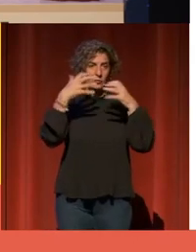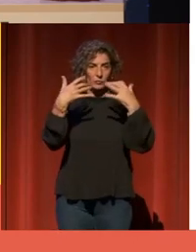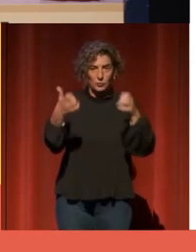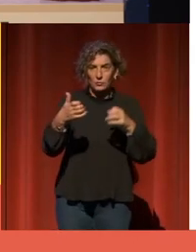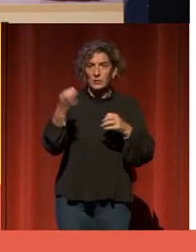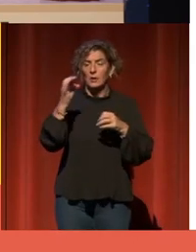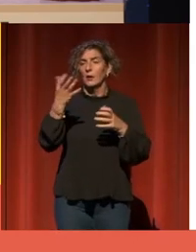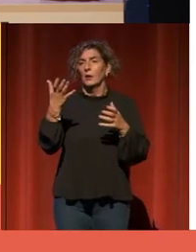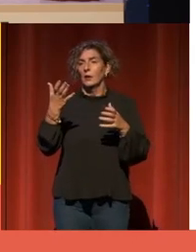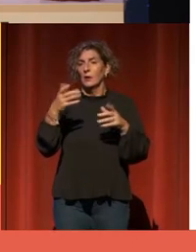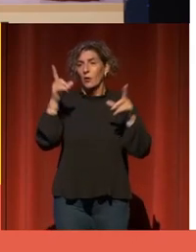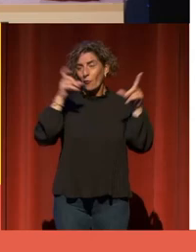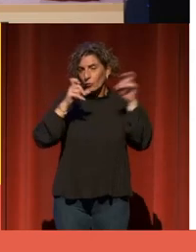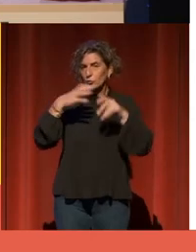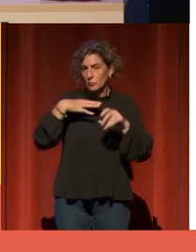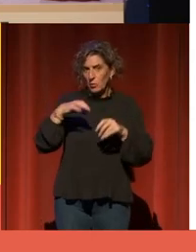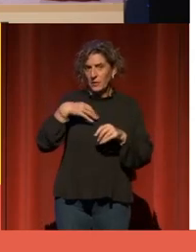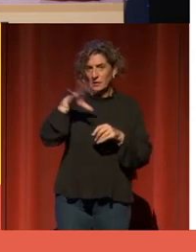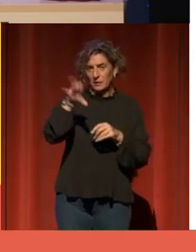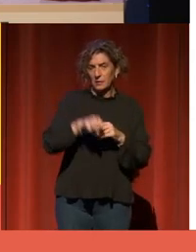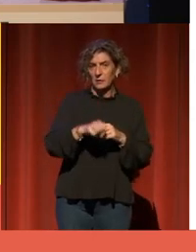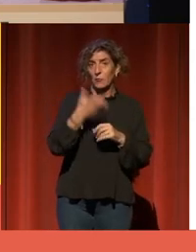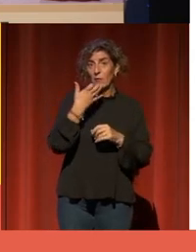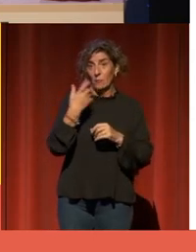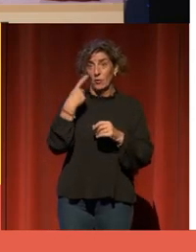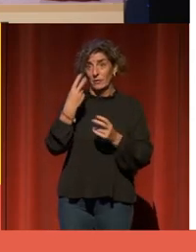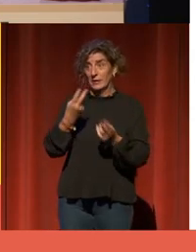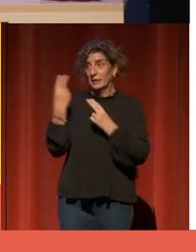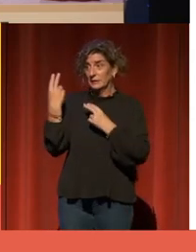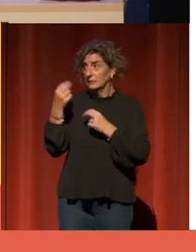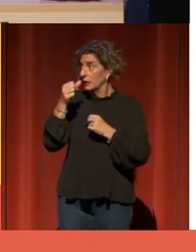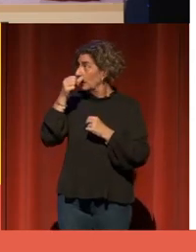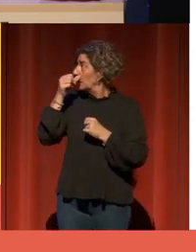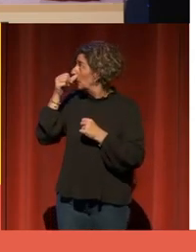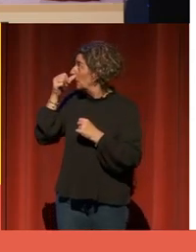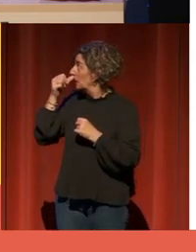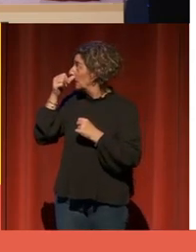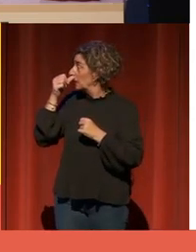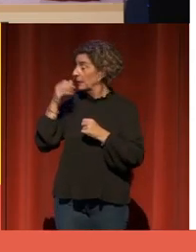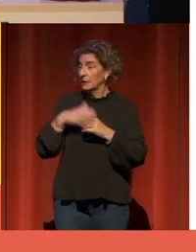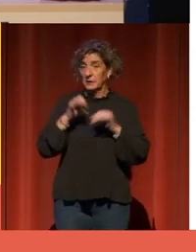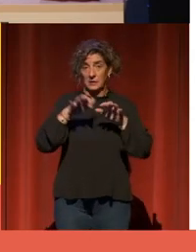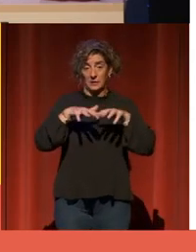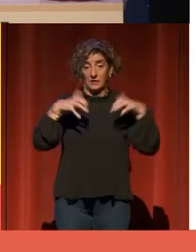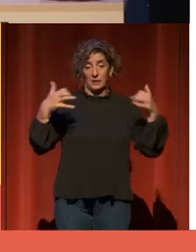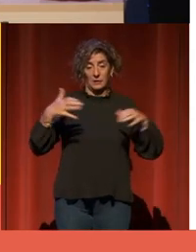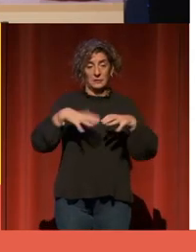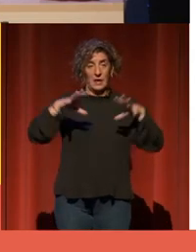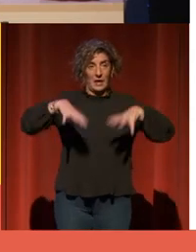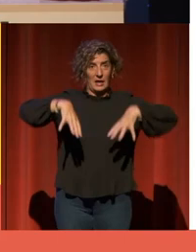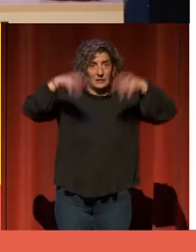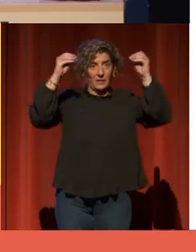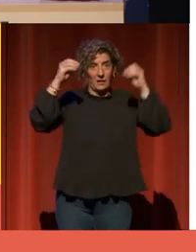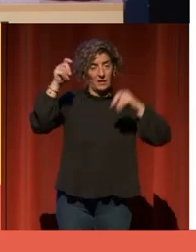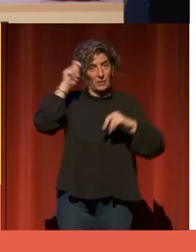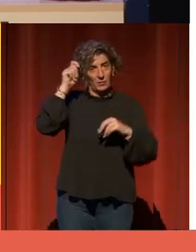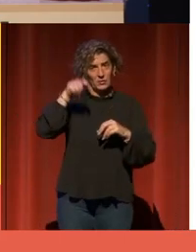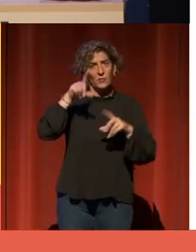las de Creative Commons, etc. Por ejemplo, esta, que es del claustro de la Catedral de Pamplona. Esa foto tiene 100 años.